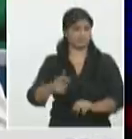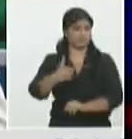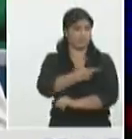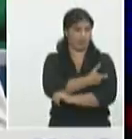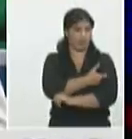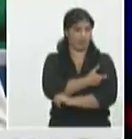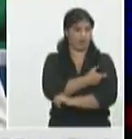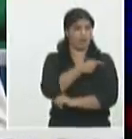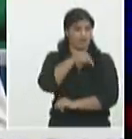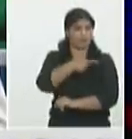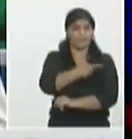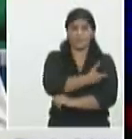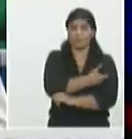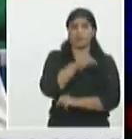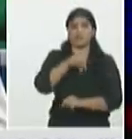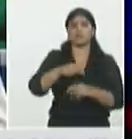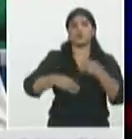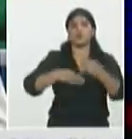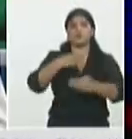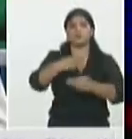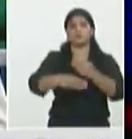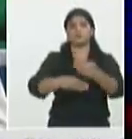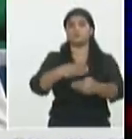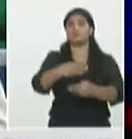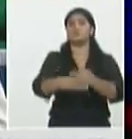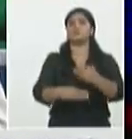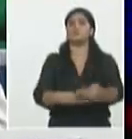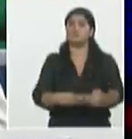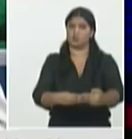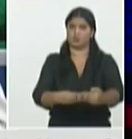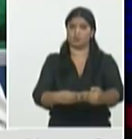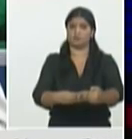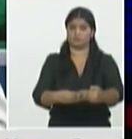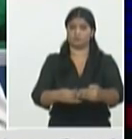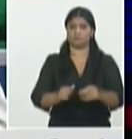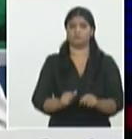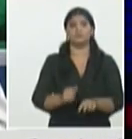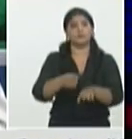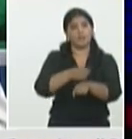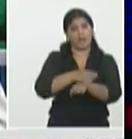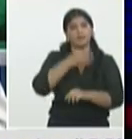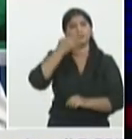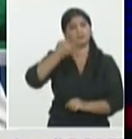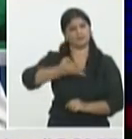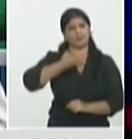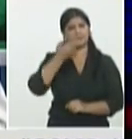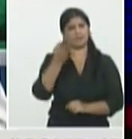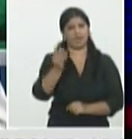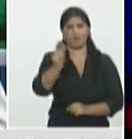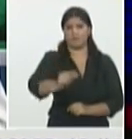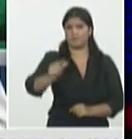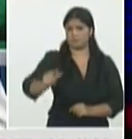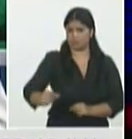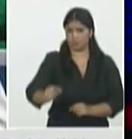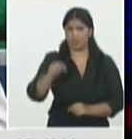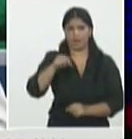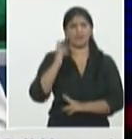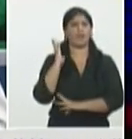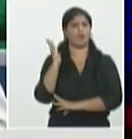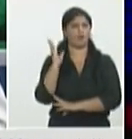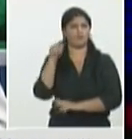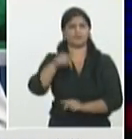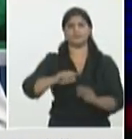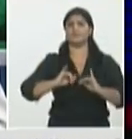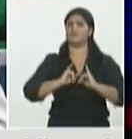vacuna que es un proceso con una información como han explicado los compañeros de de Cuba Pharma del